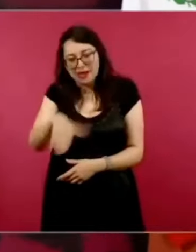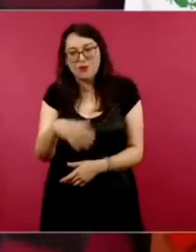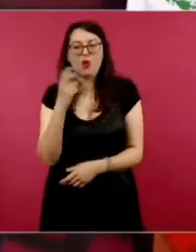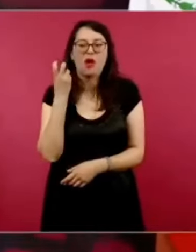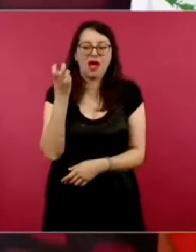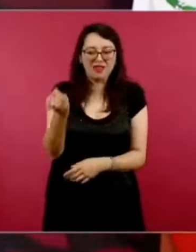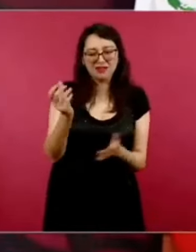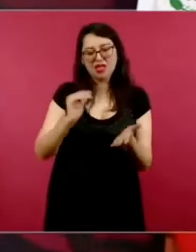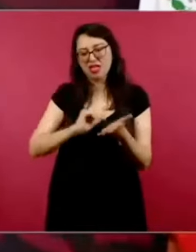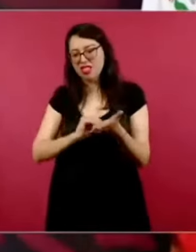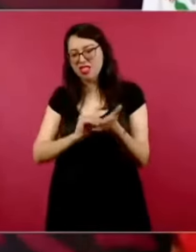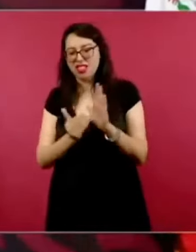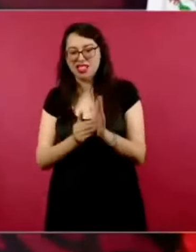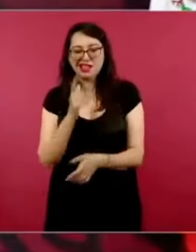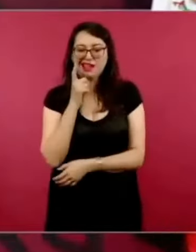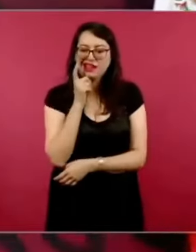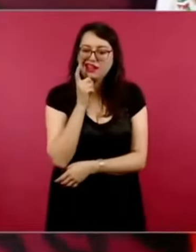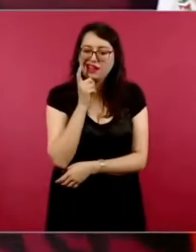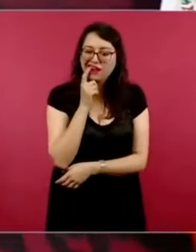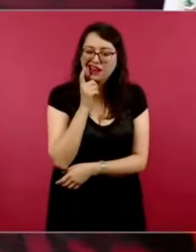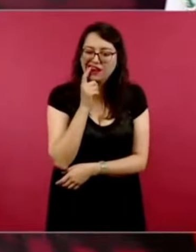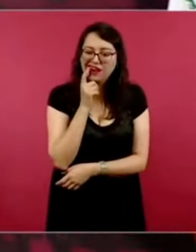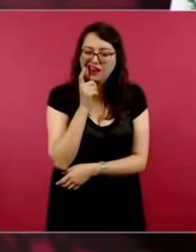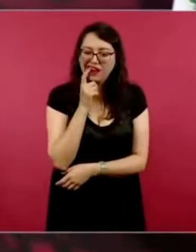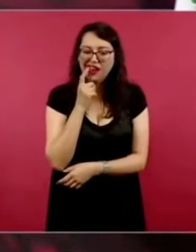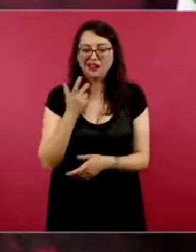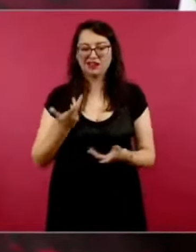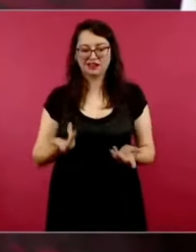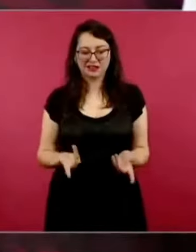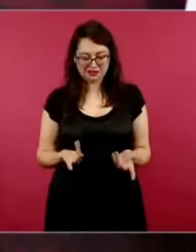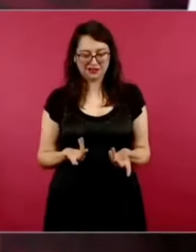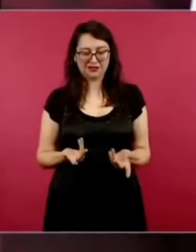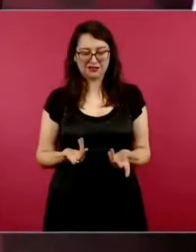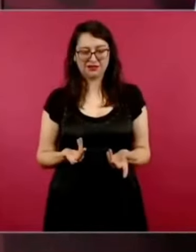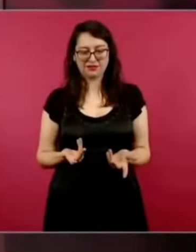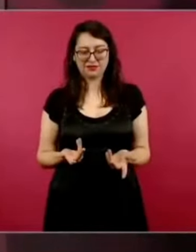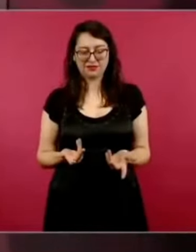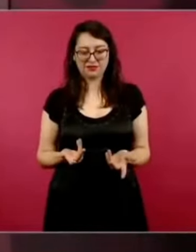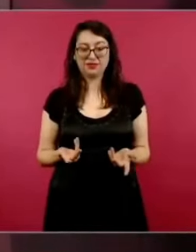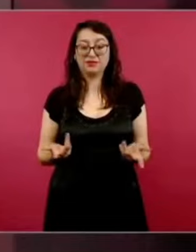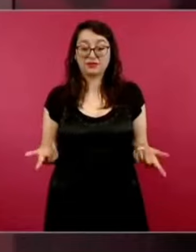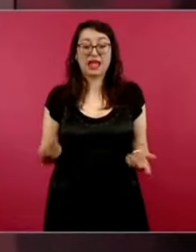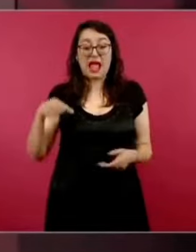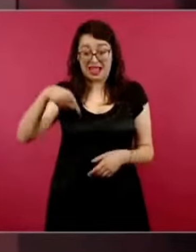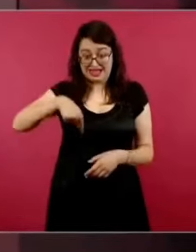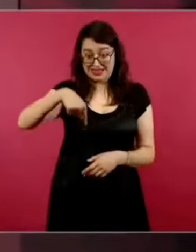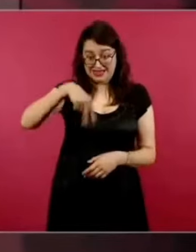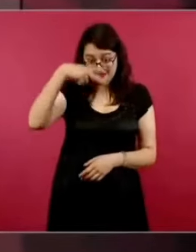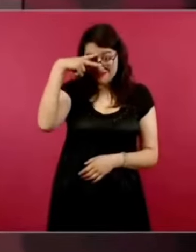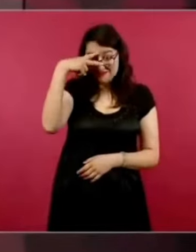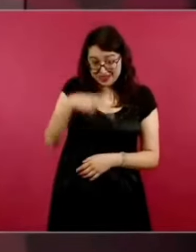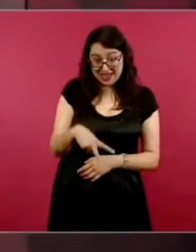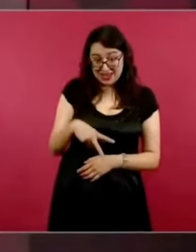porque no era para menos cuando asesinan a Luis Donaldo Colosio.